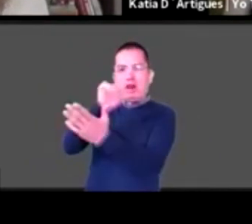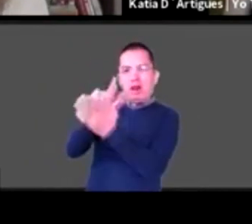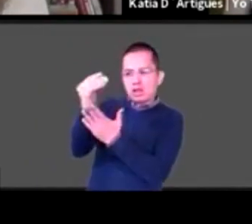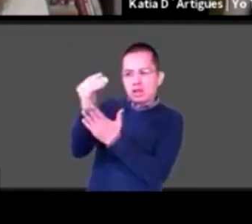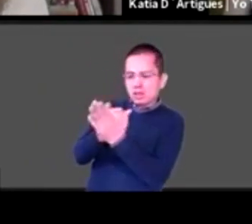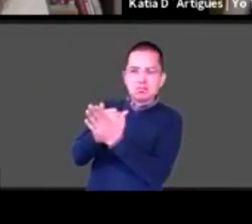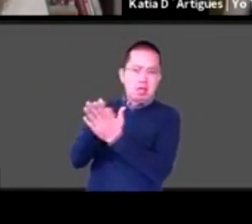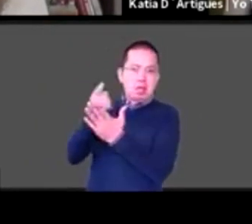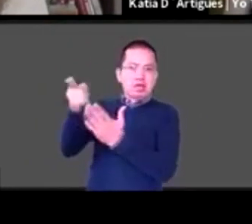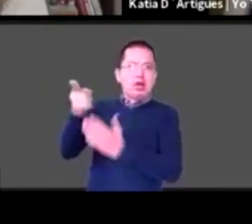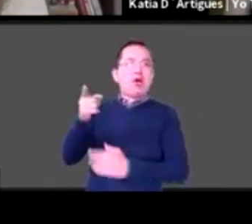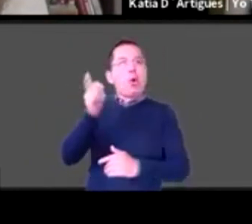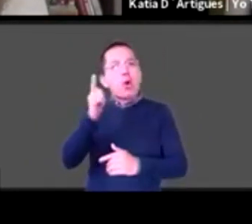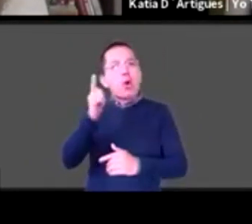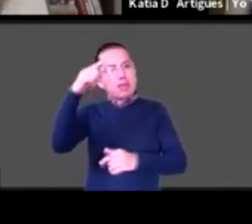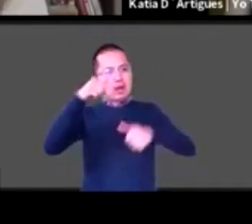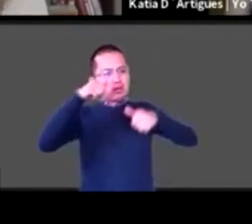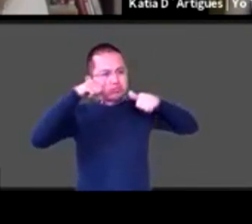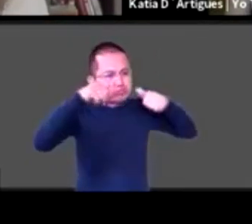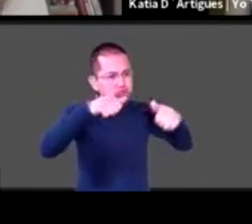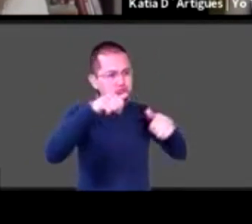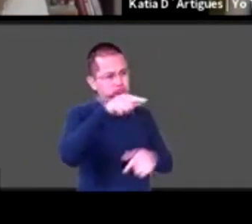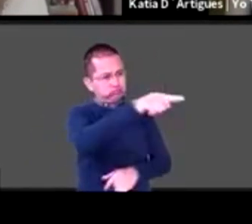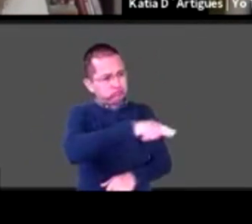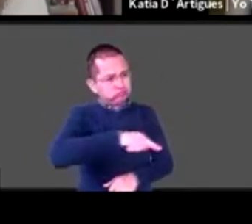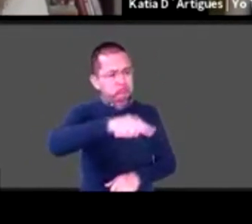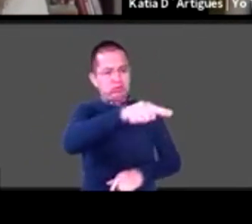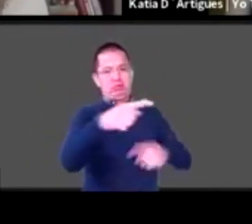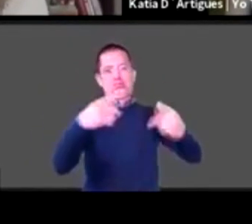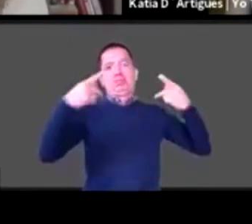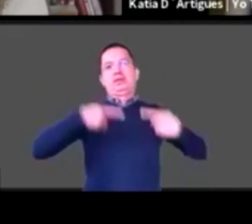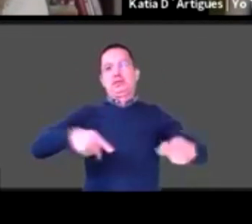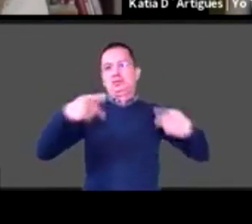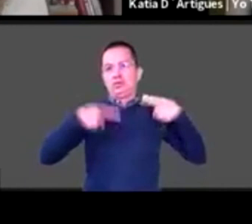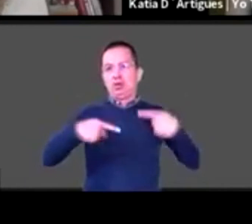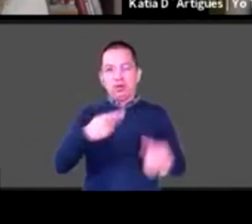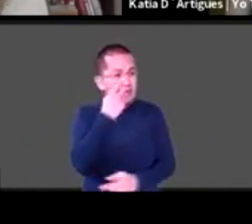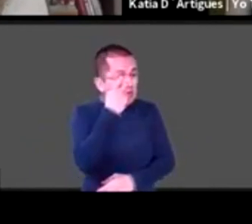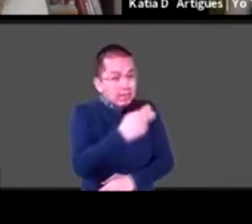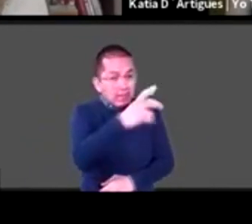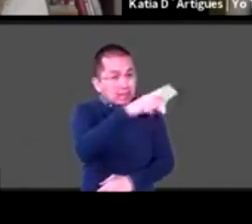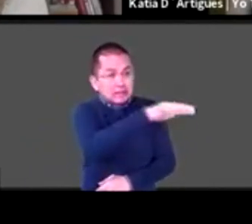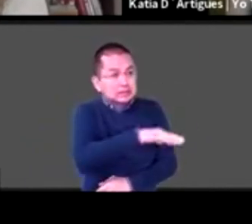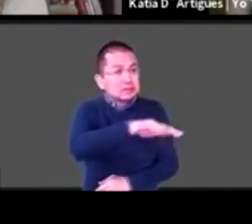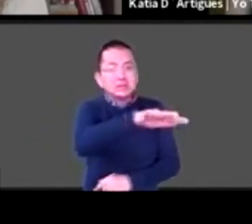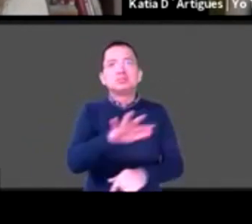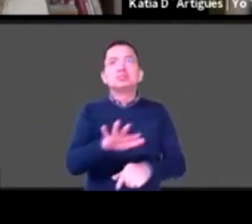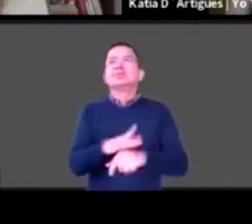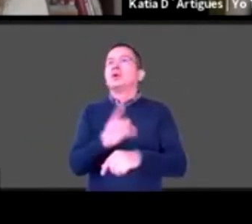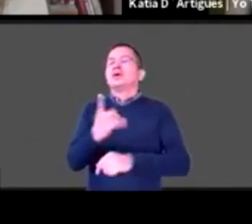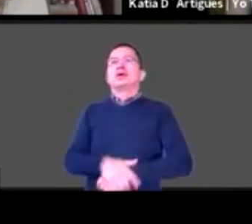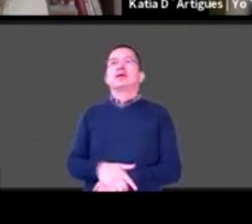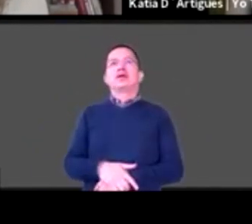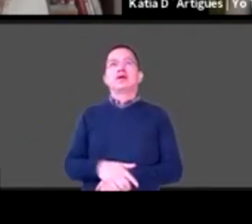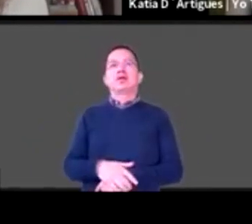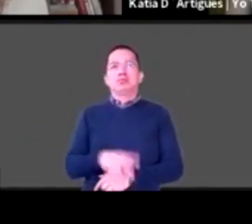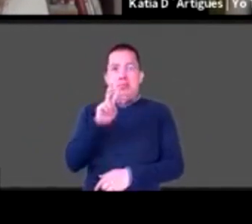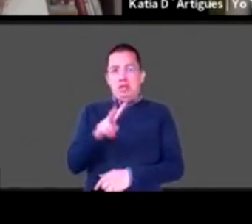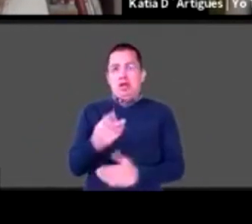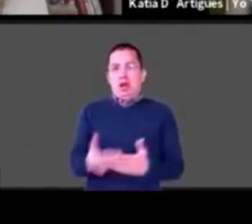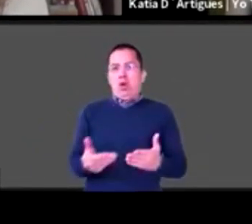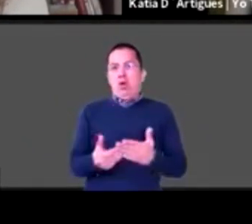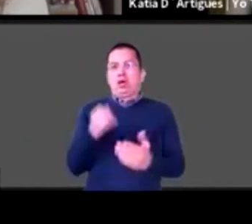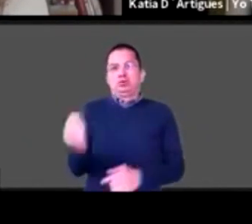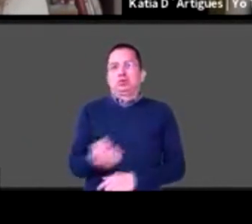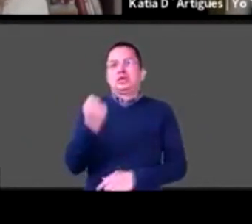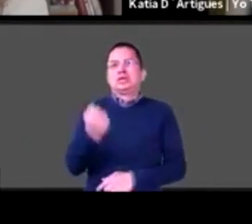estas personas que otra vez son como... Ahora se ha vuelto muy visible afortunadamente